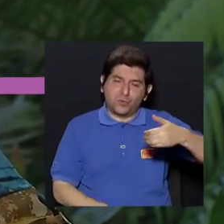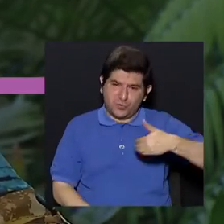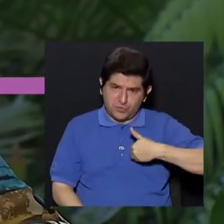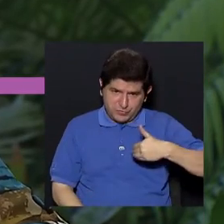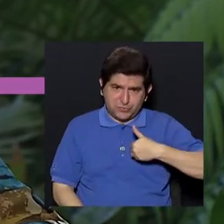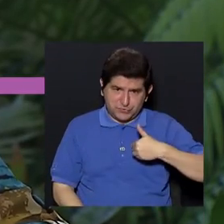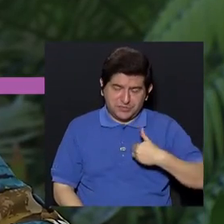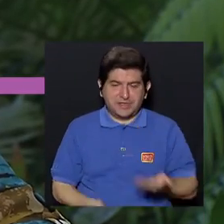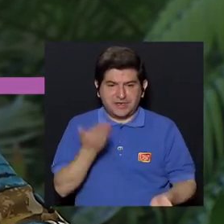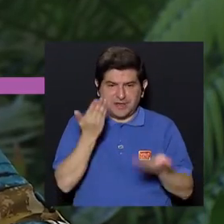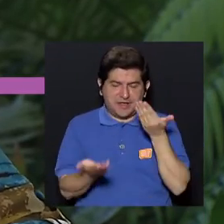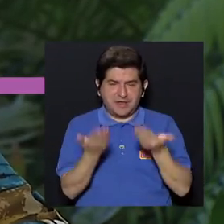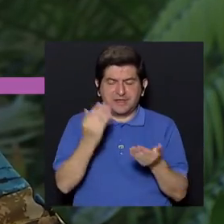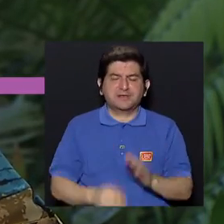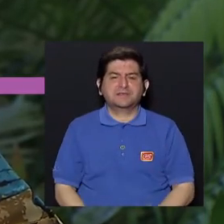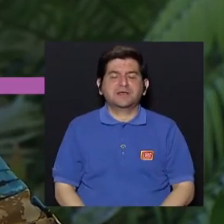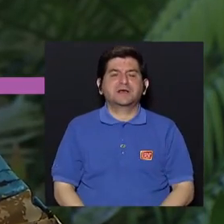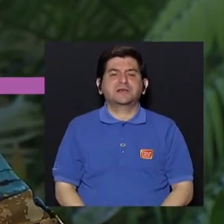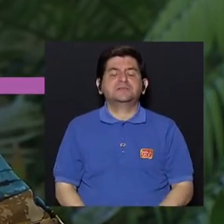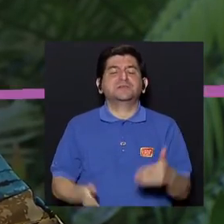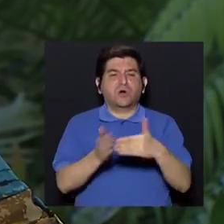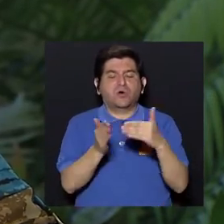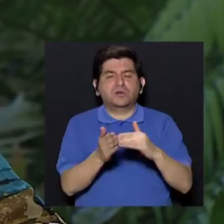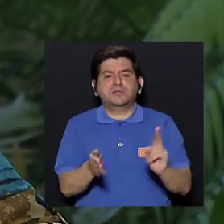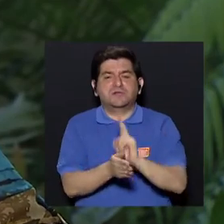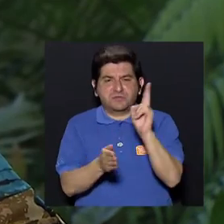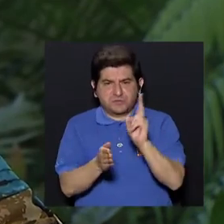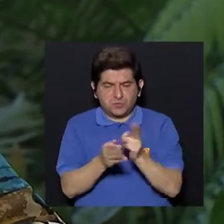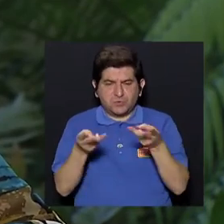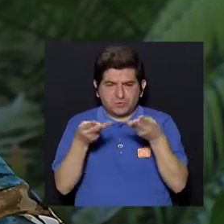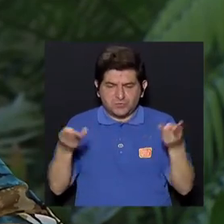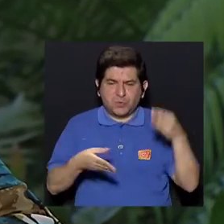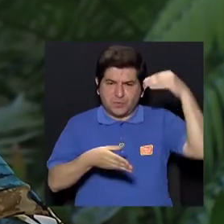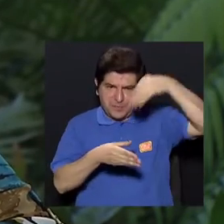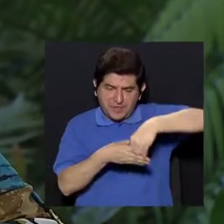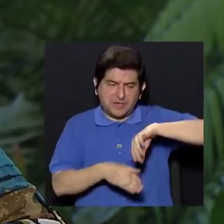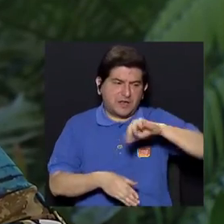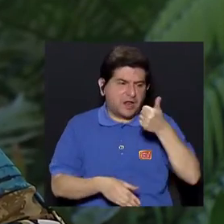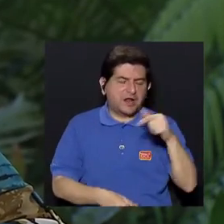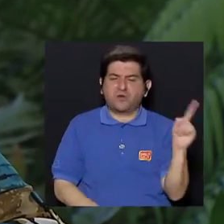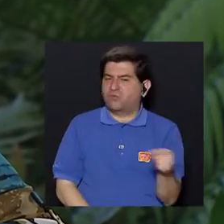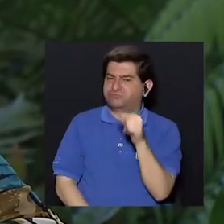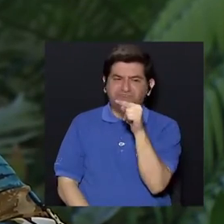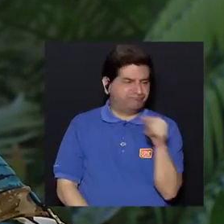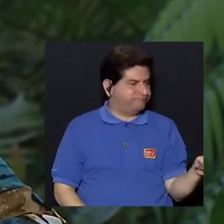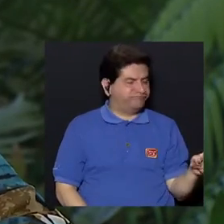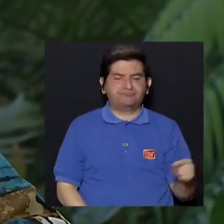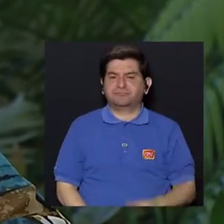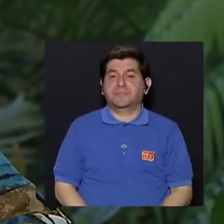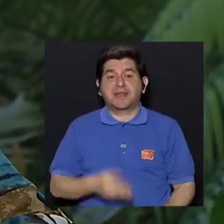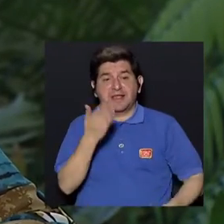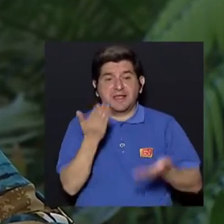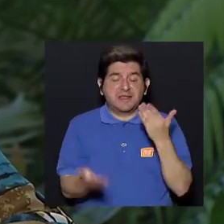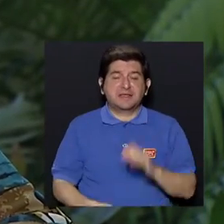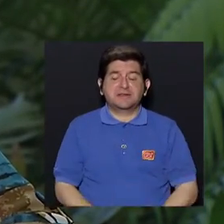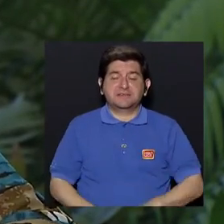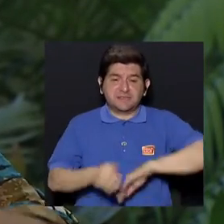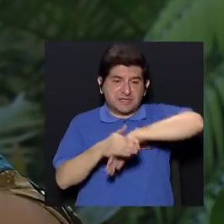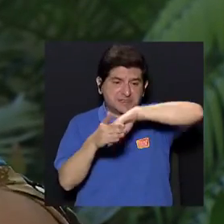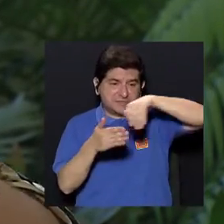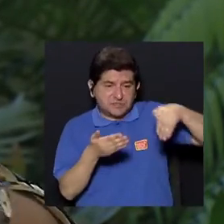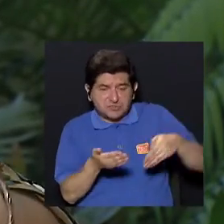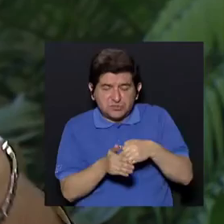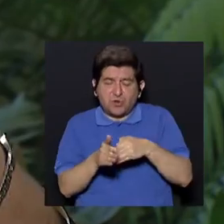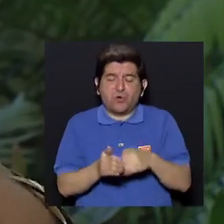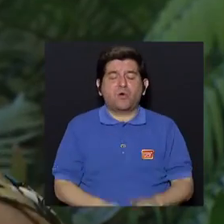posibilidades de recuperar sus materiales internos, habrá otros que sí hay que descartarlos. Puede ser una olla arrocera,